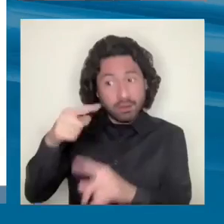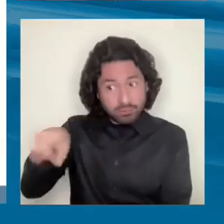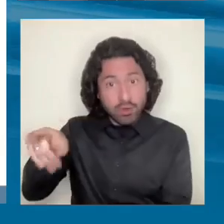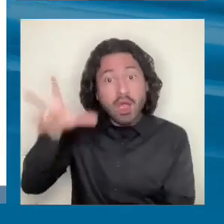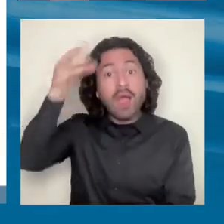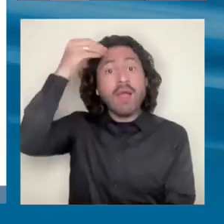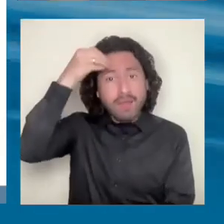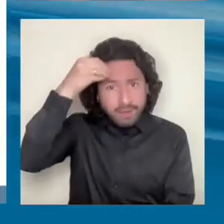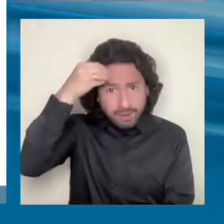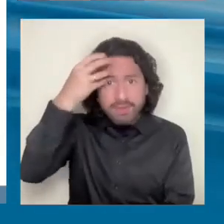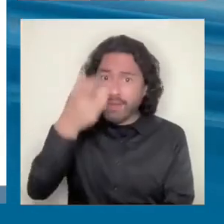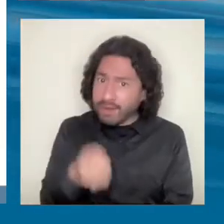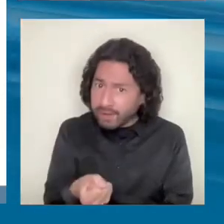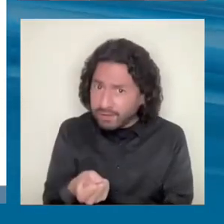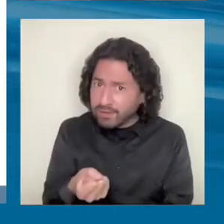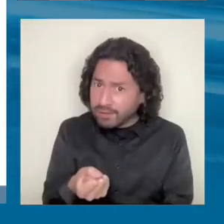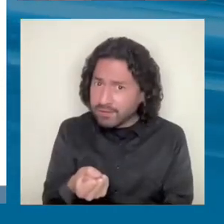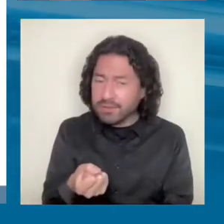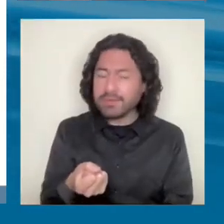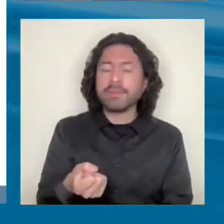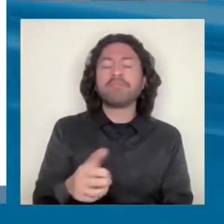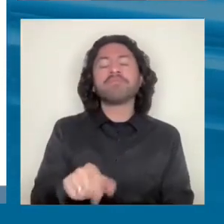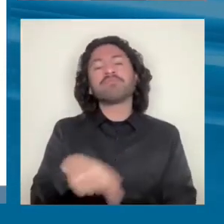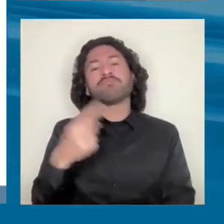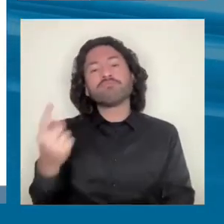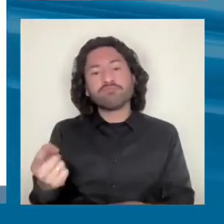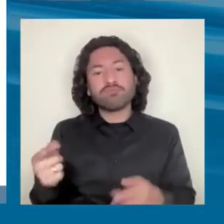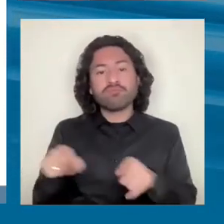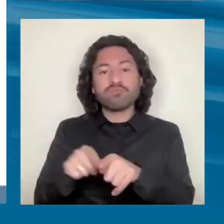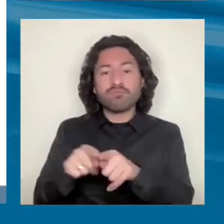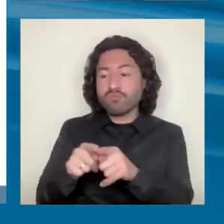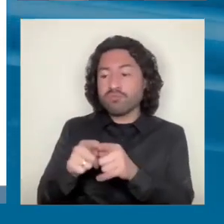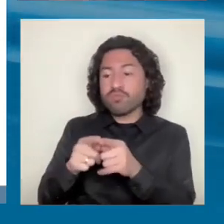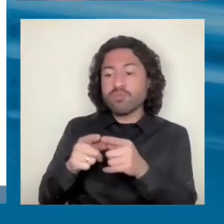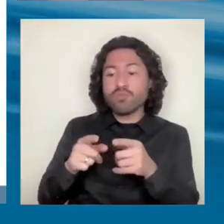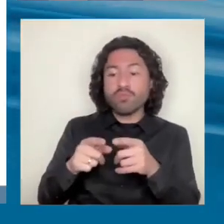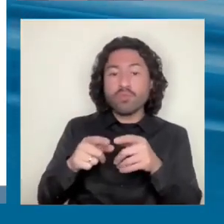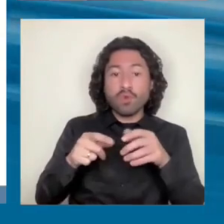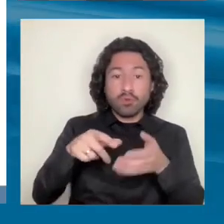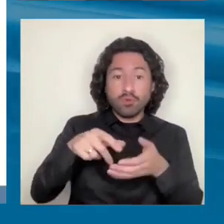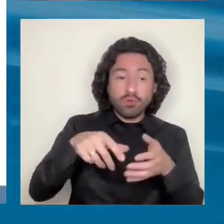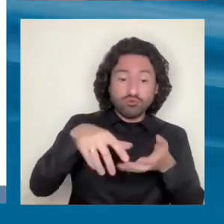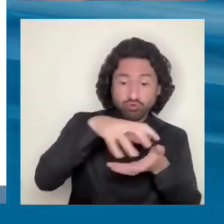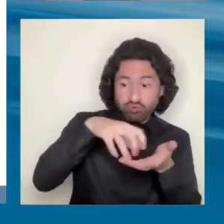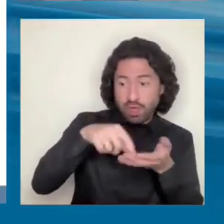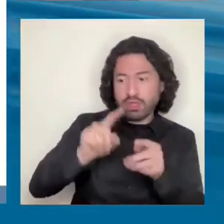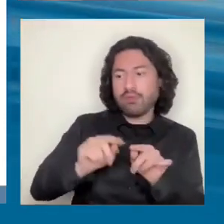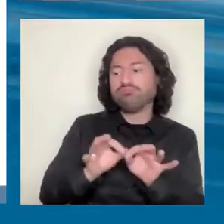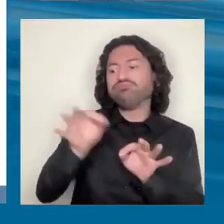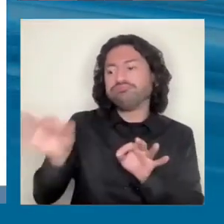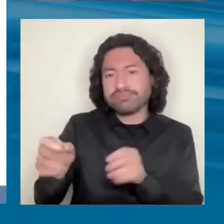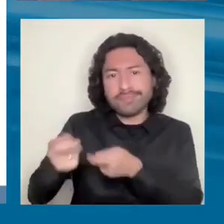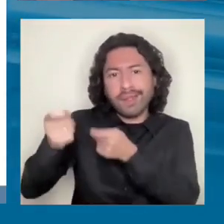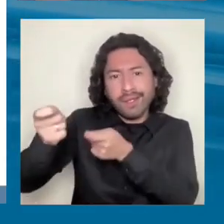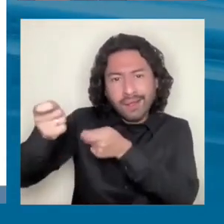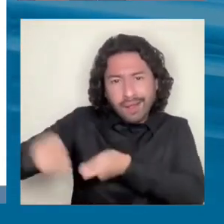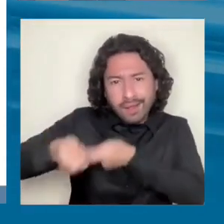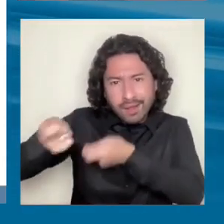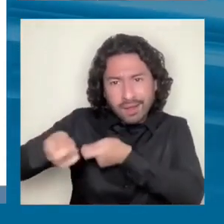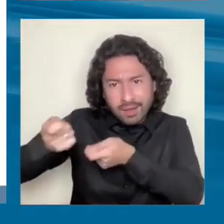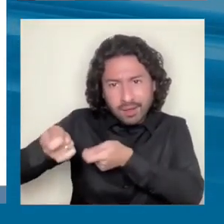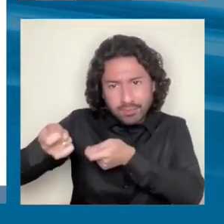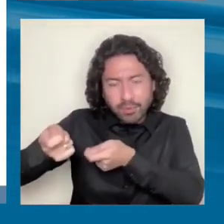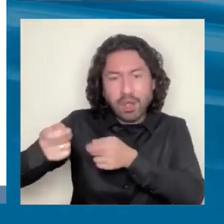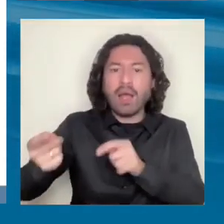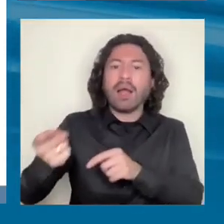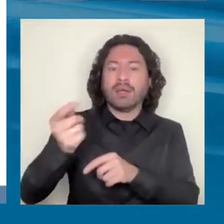Luego, ampliar las capacidades de planificación urbana, es una de las cosas. Estos son solo ejemplos. Tenemos para cada tema un cuadrito